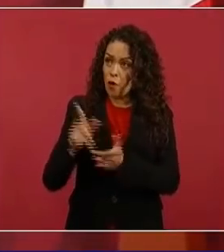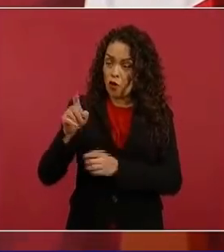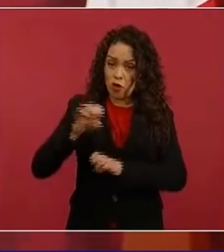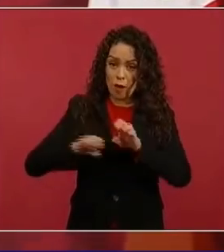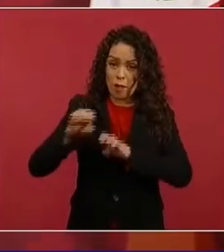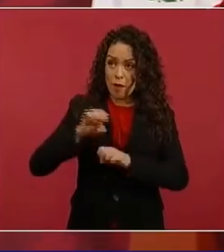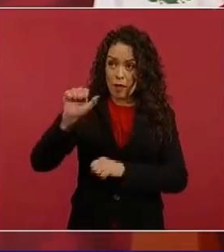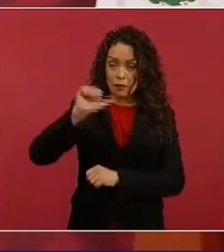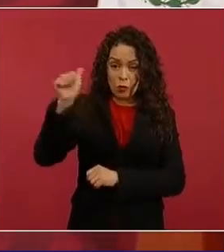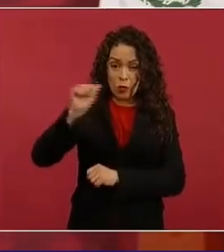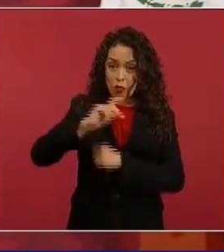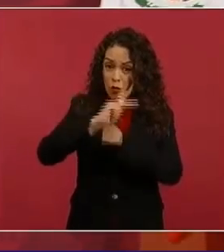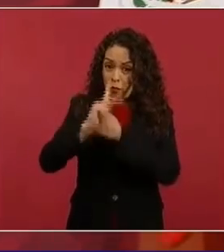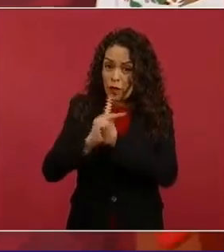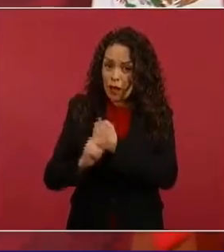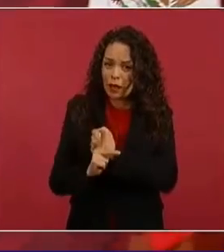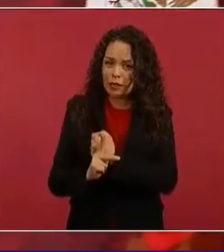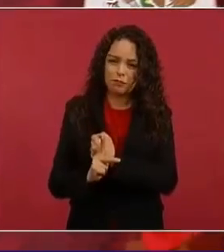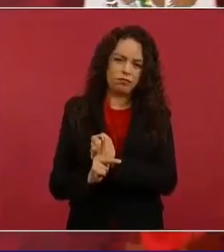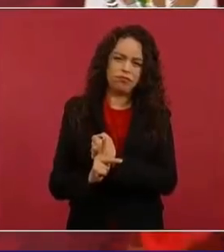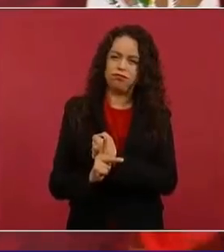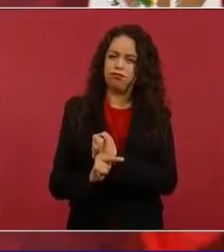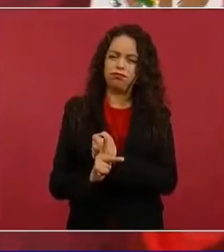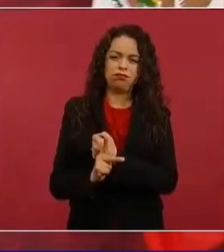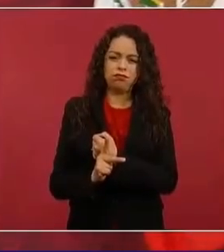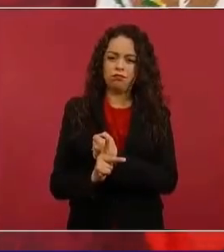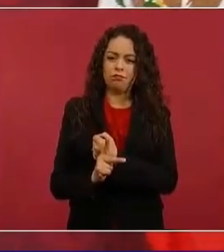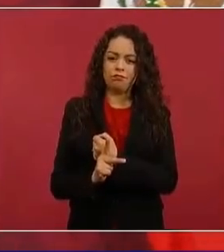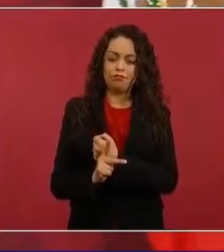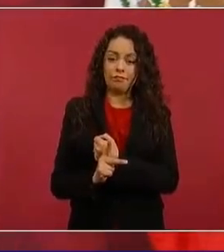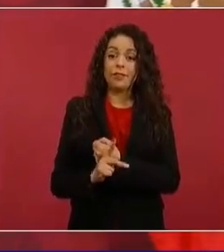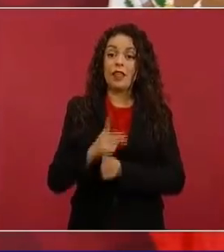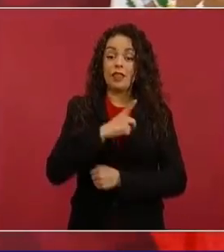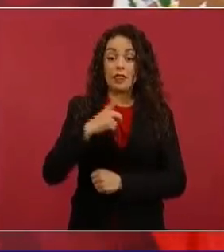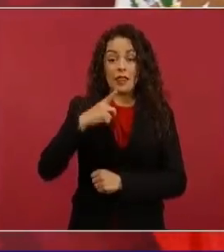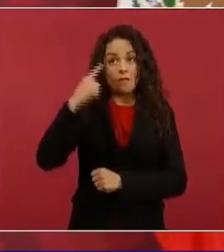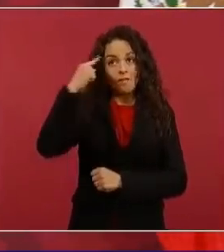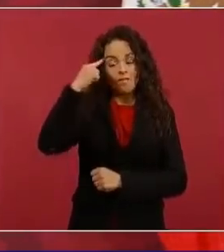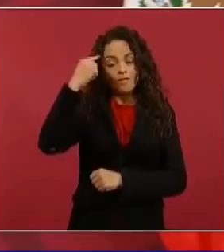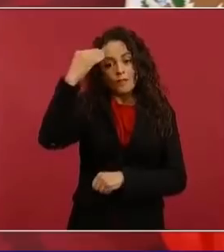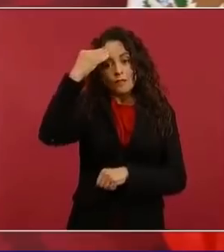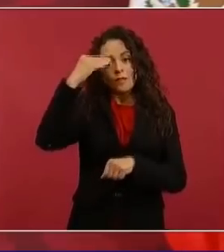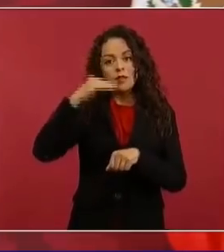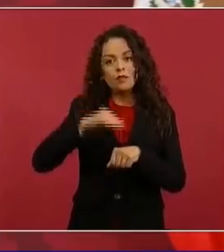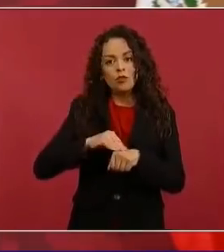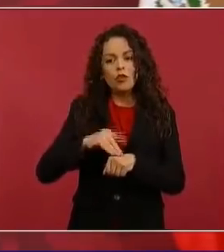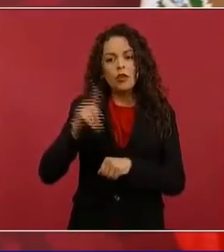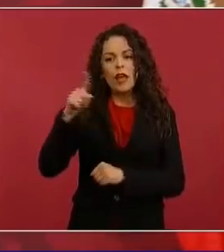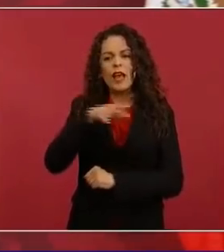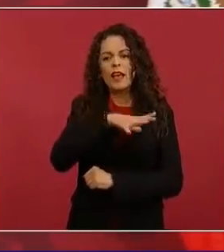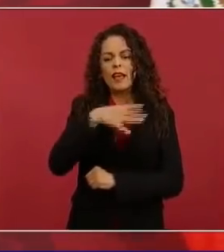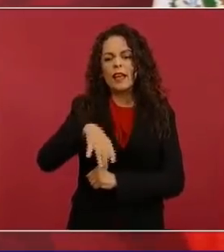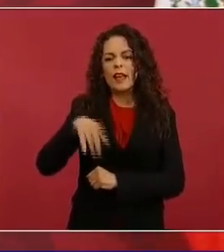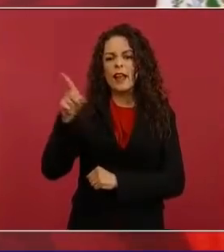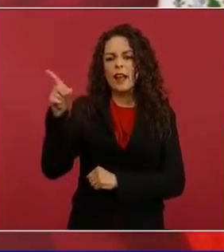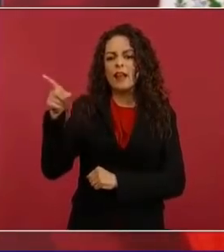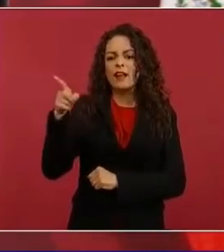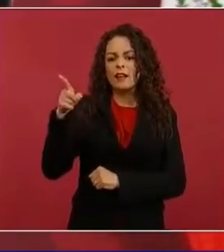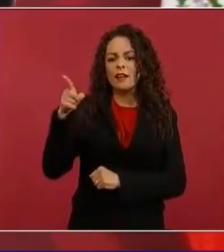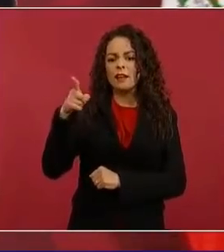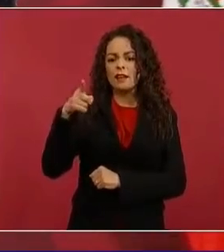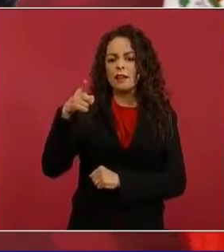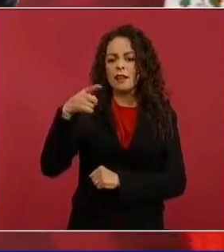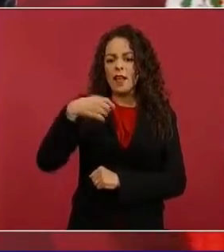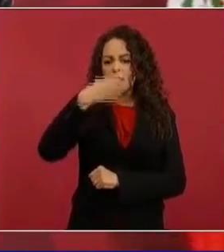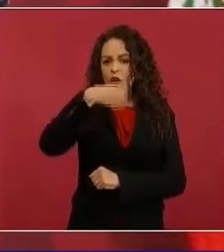Que recuerden lo que decía el general Cárdenas, quien entrega los recursos